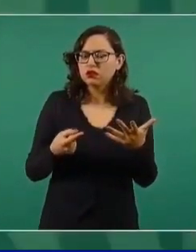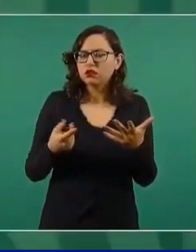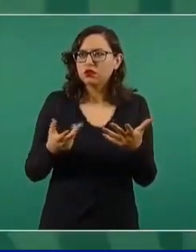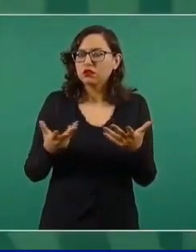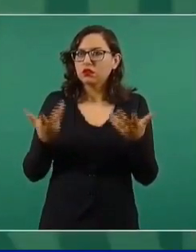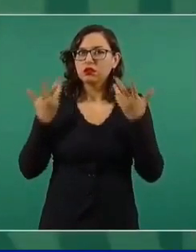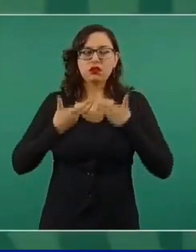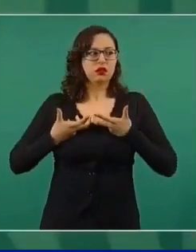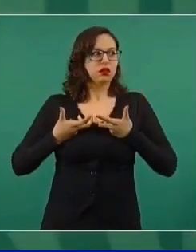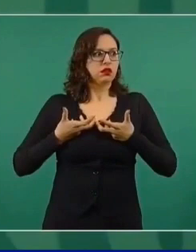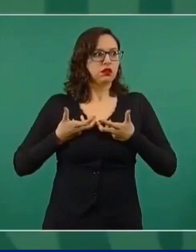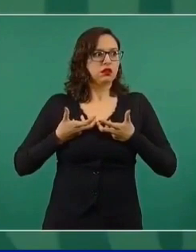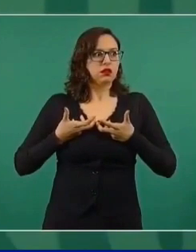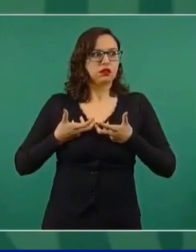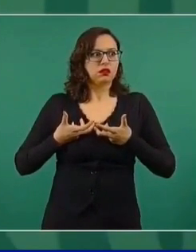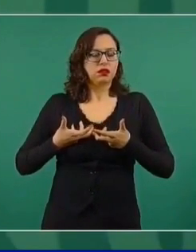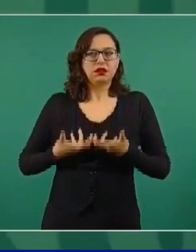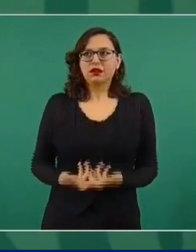dice, me arrepiento.